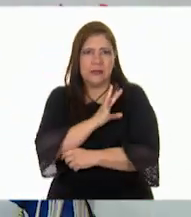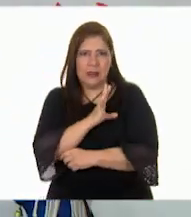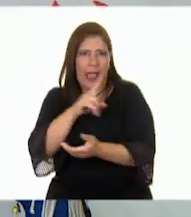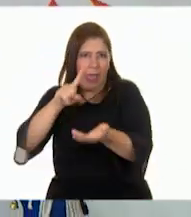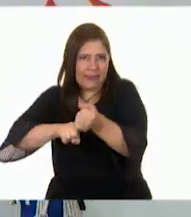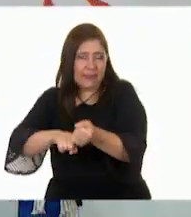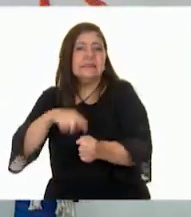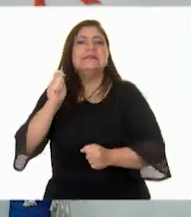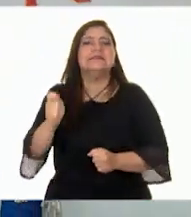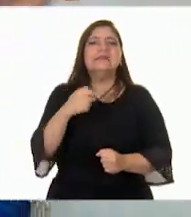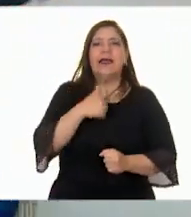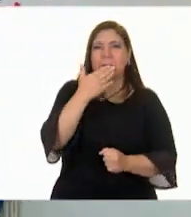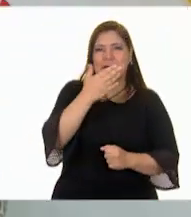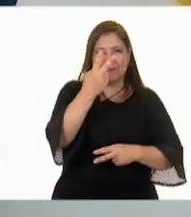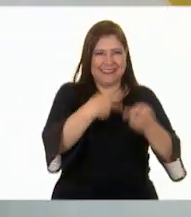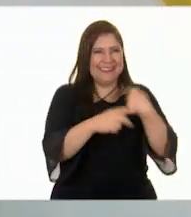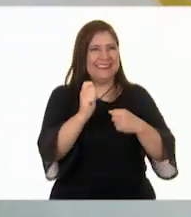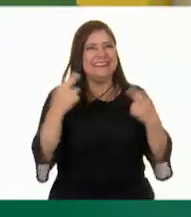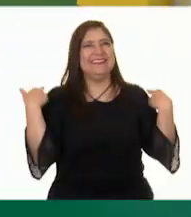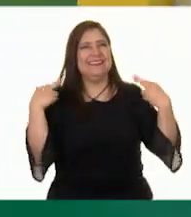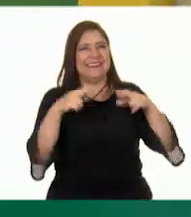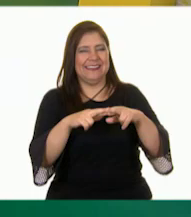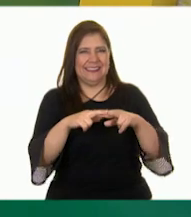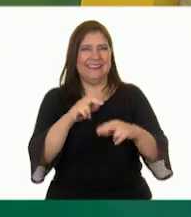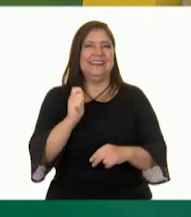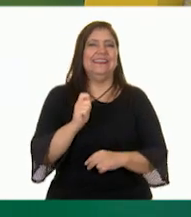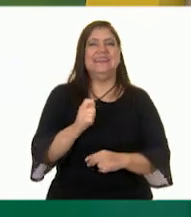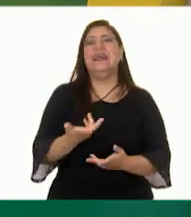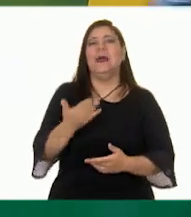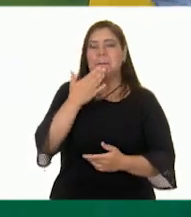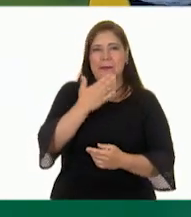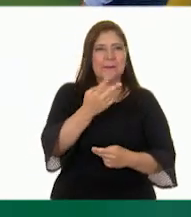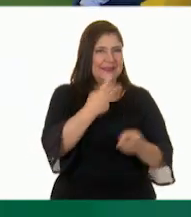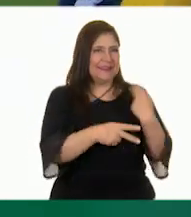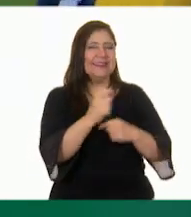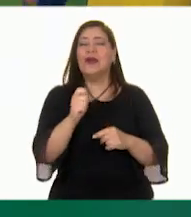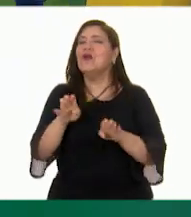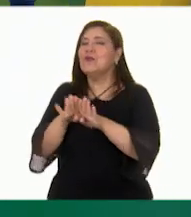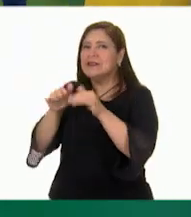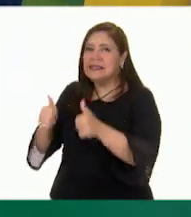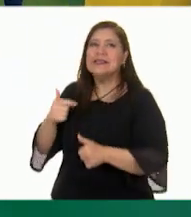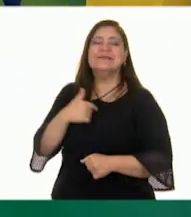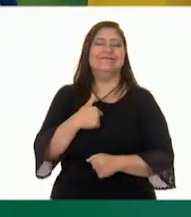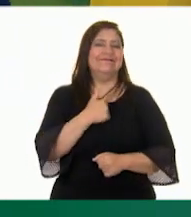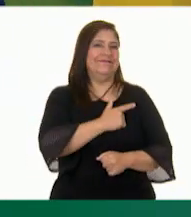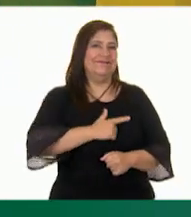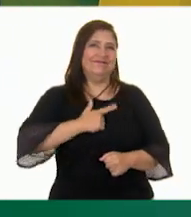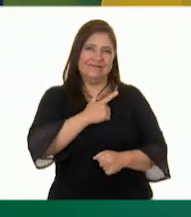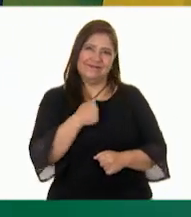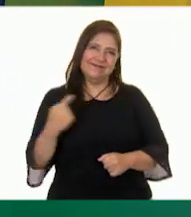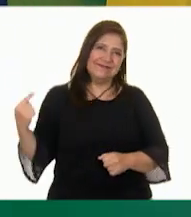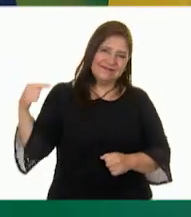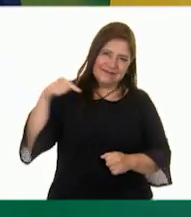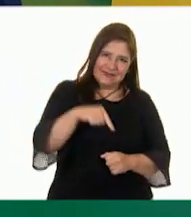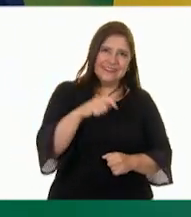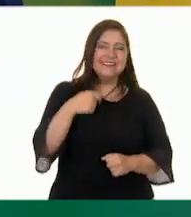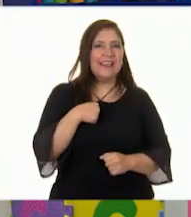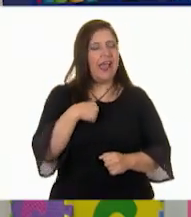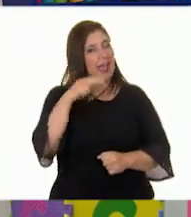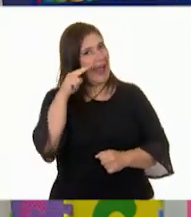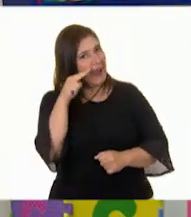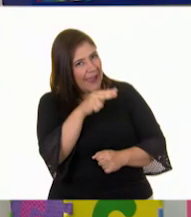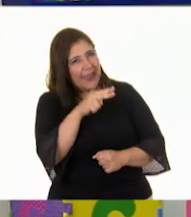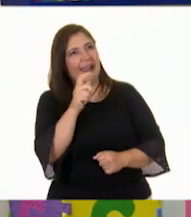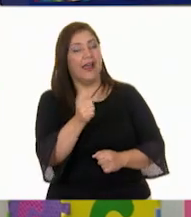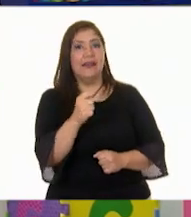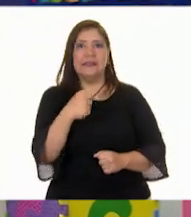a la maestra Eli. Hola, maestra Eli, ¿cómo está? Hola, Pepe, ¿cómo estás? Ay, yo muy contento de verla. La